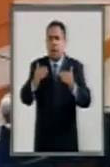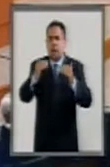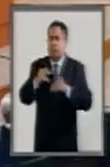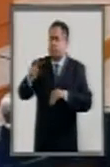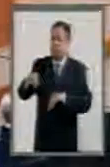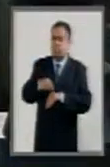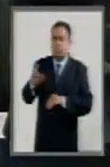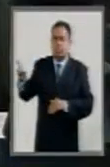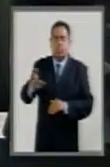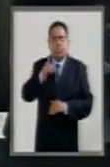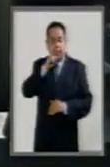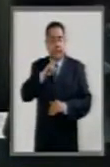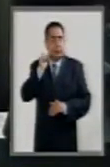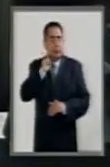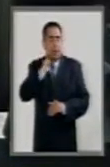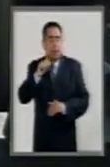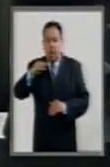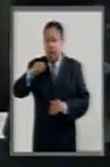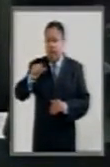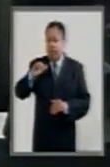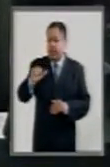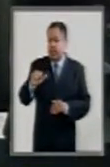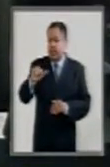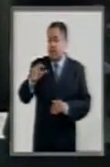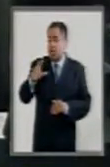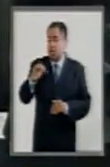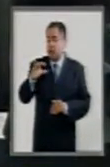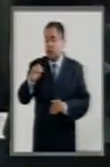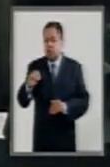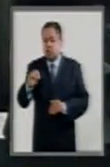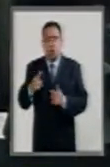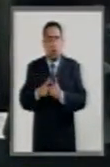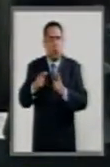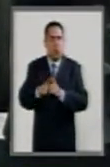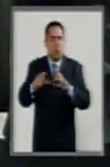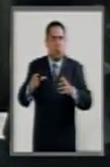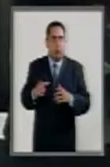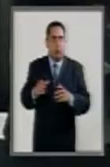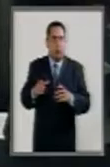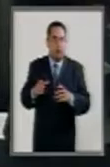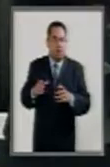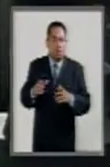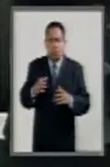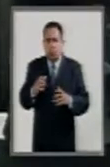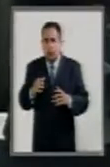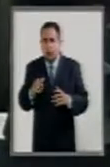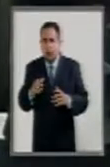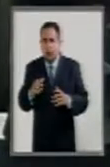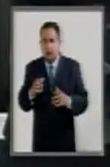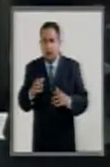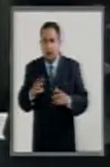La senadora María del Rocío Pineda Gochi del Grupo Parlamentario La